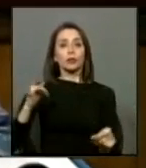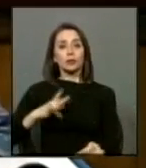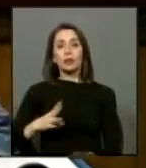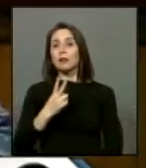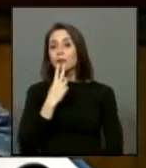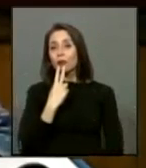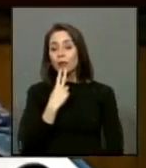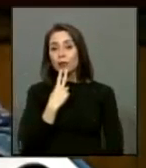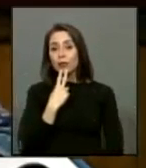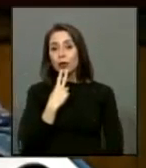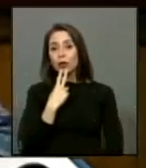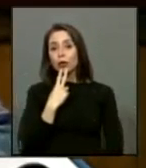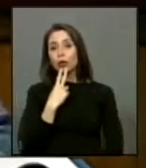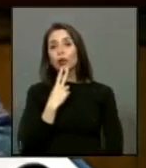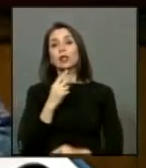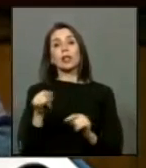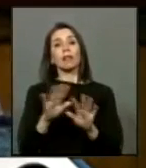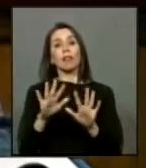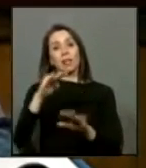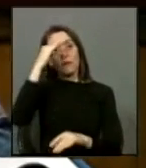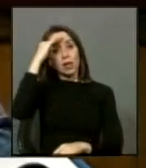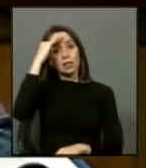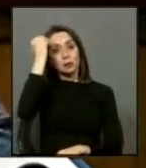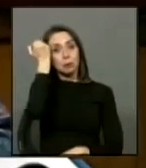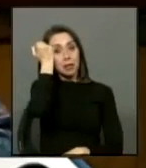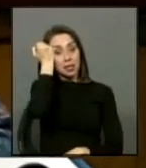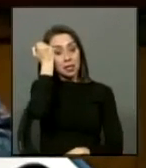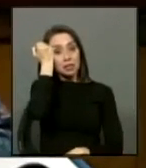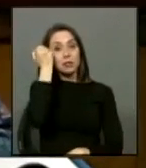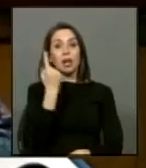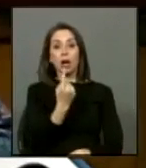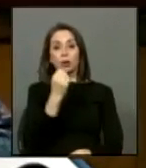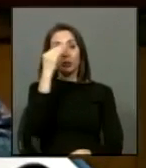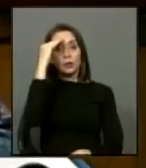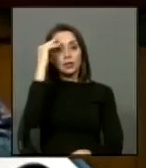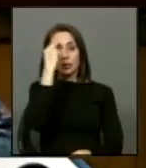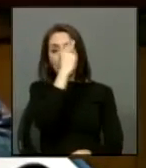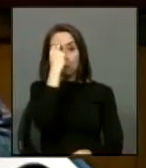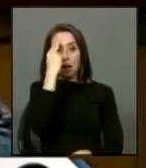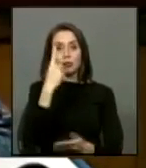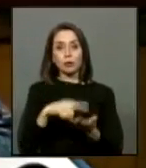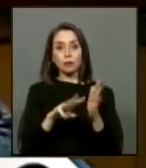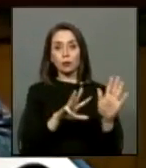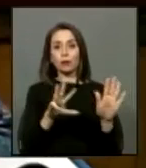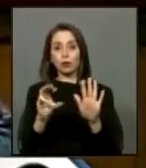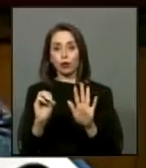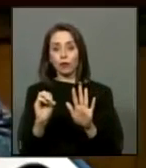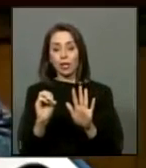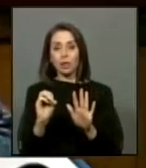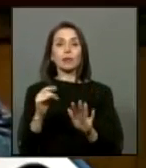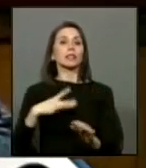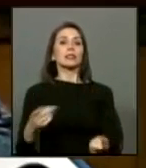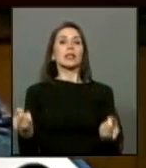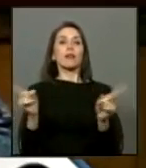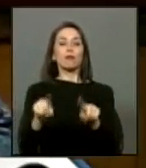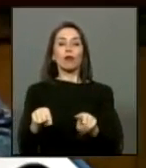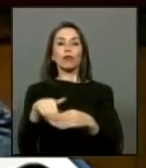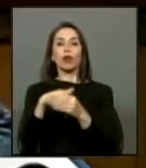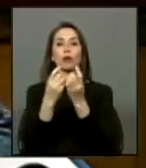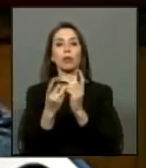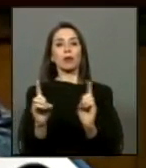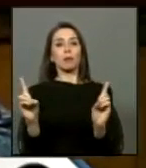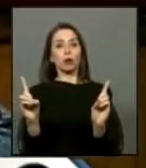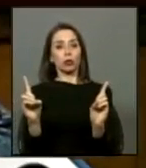vivieron y tuvieron que pasar por esta terrible experiencia. Desde el 11 de marzo de 1990, día en que el país retornó formalmente a la